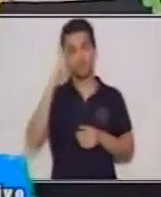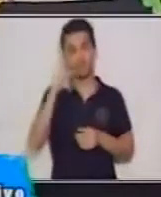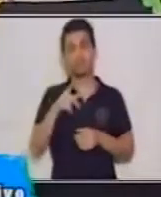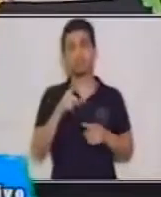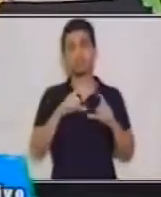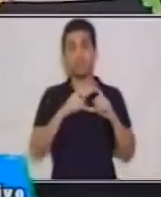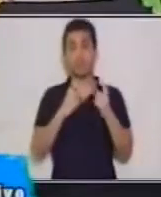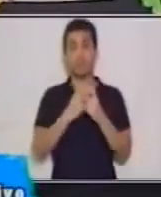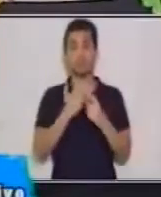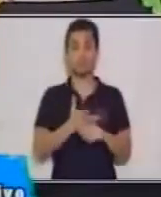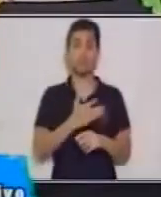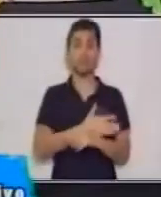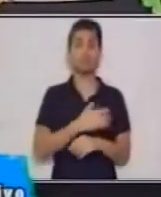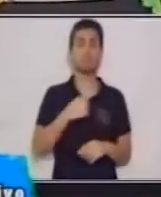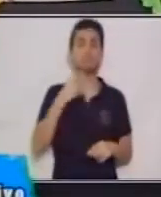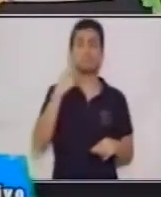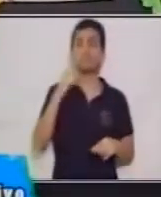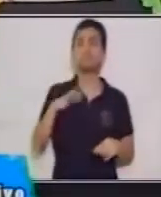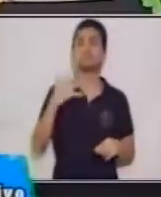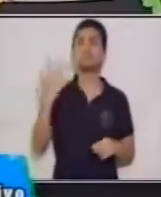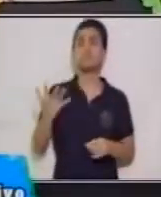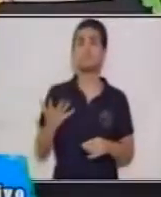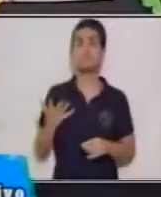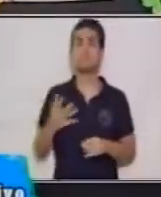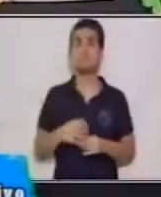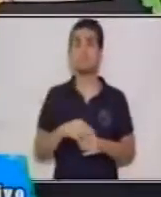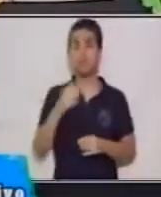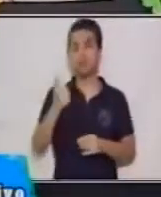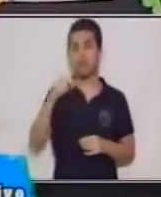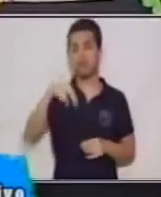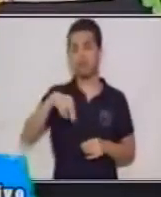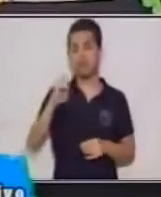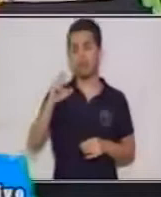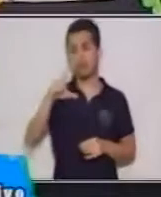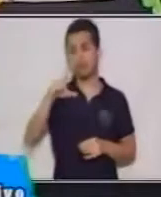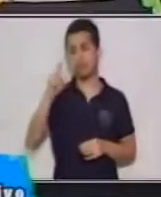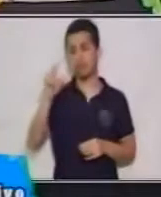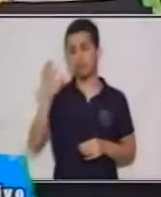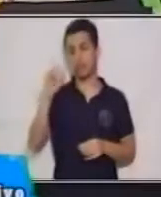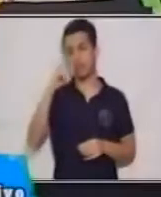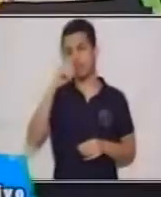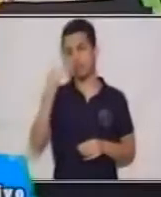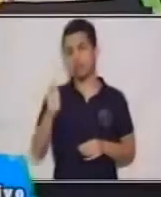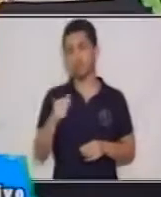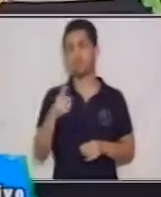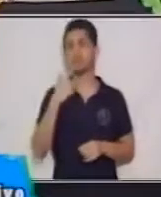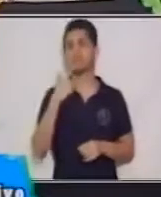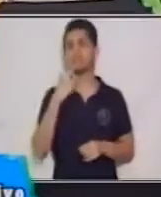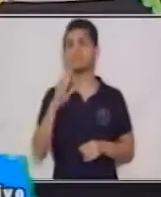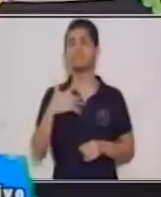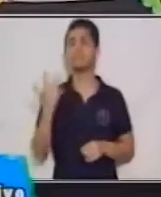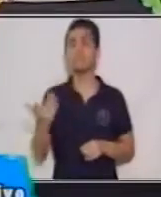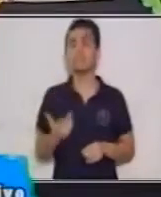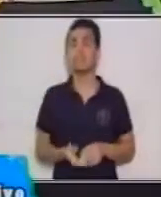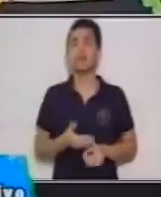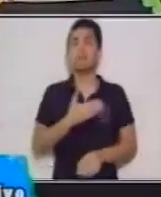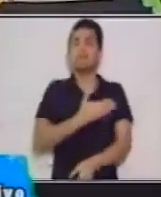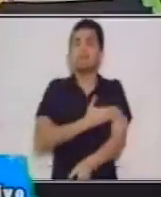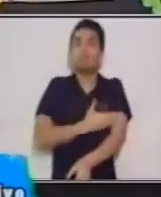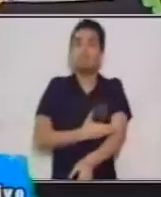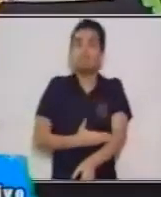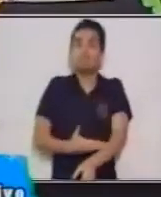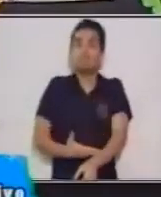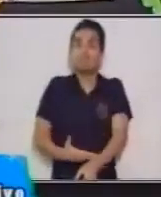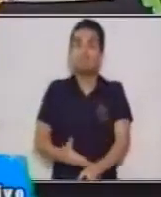la clase anterior vimos lo que es la anécdota y la anécdota nos dice que son relatos breves